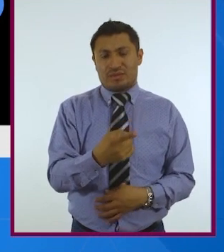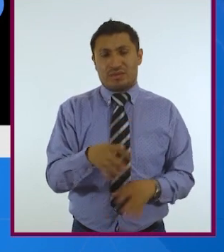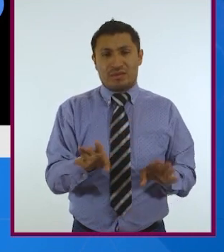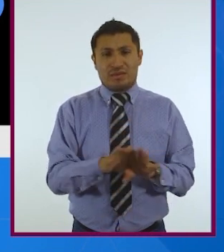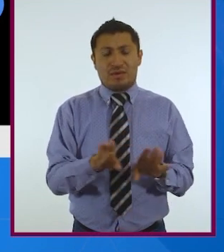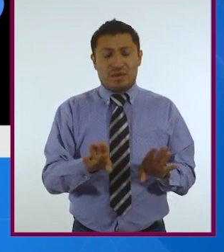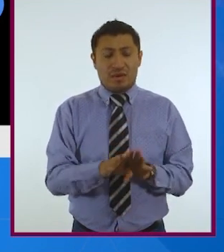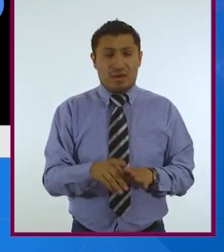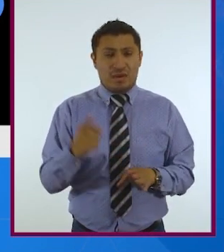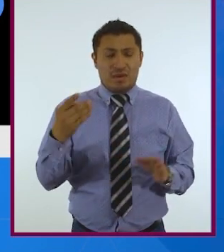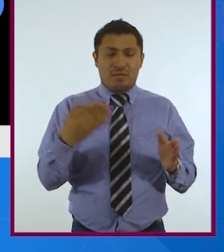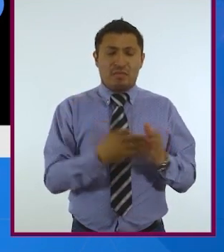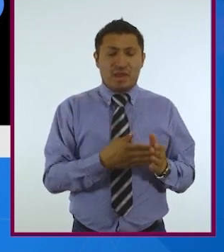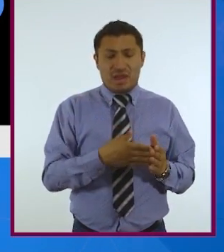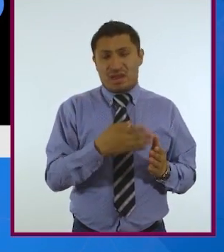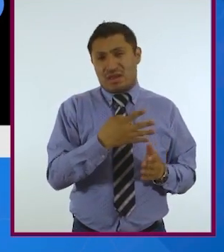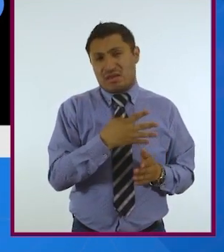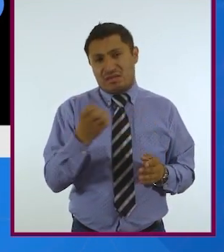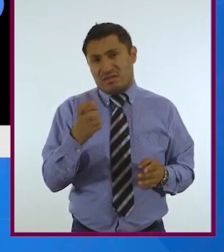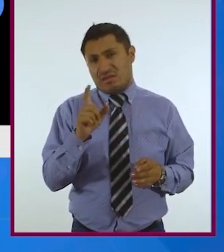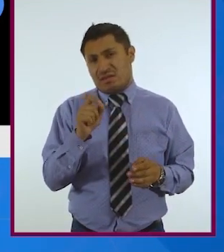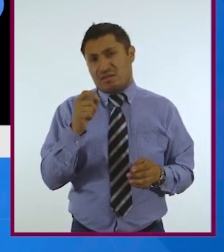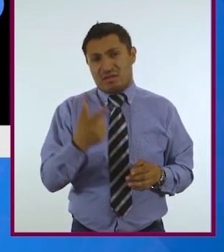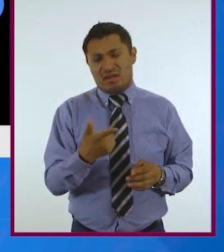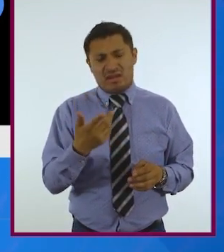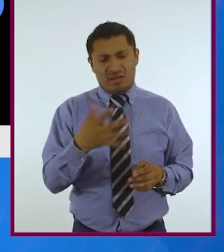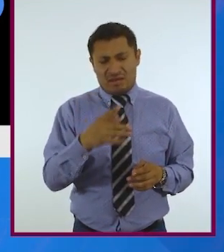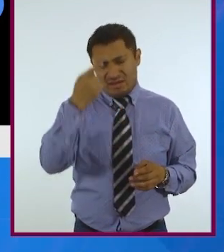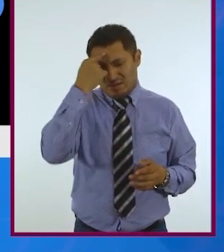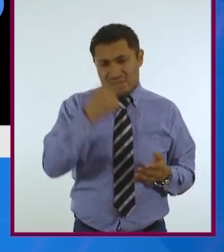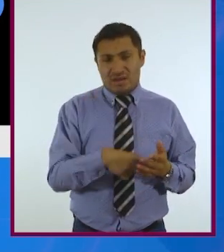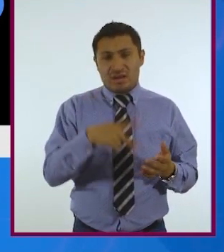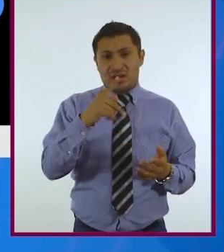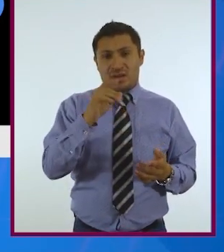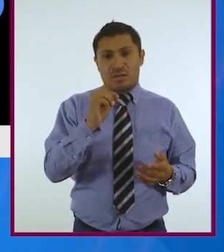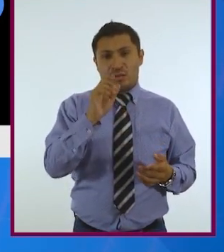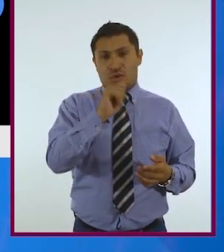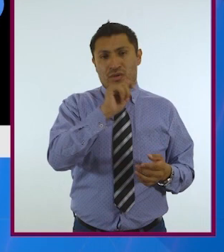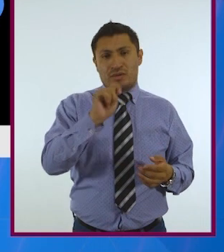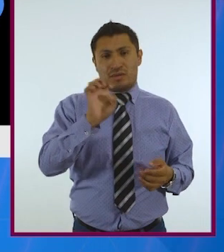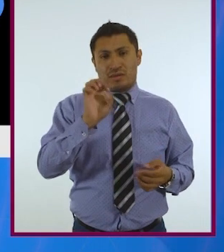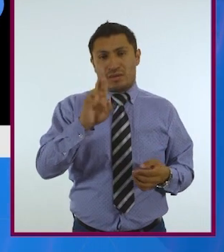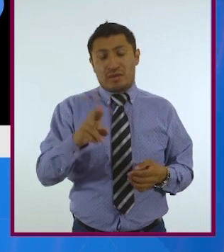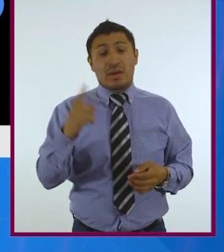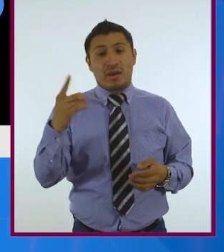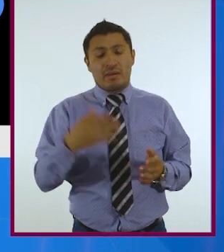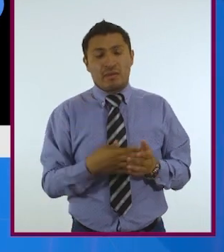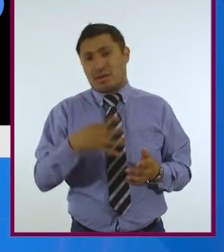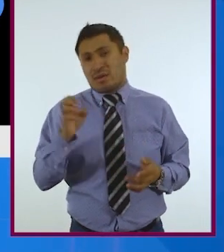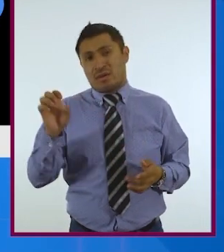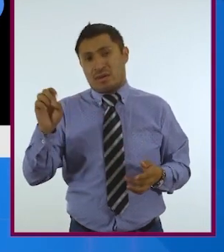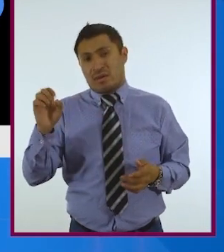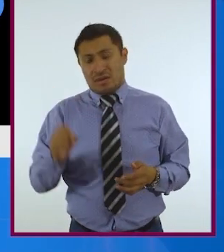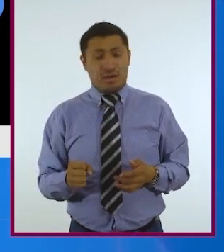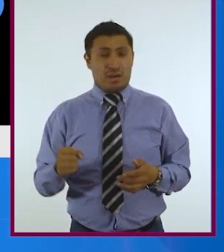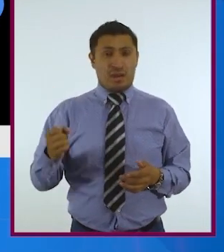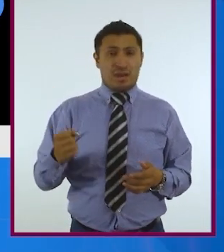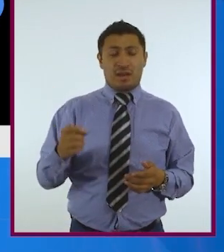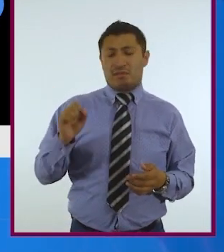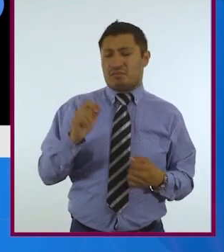Fritz y Ard en 1927 y otro con Potter en 1960. Y hay algo que